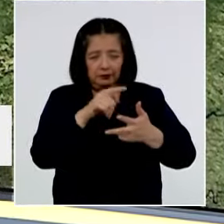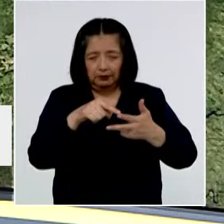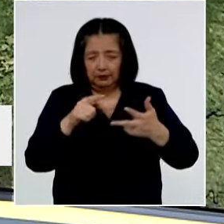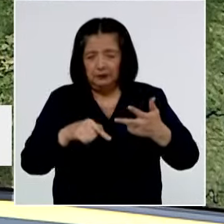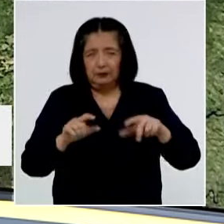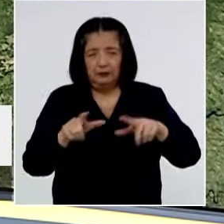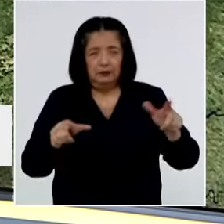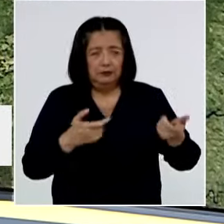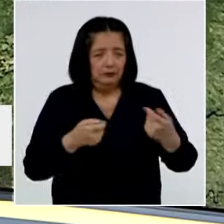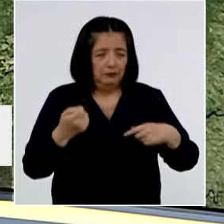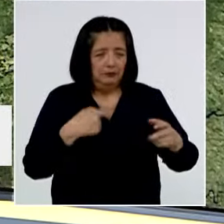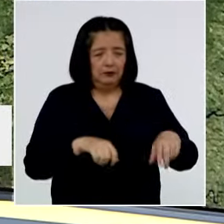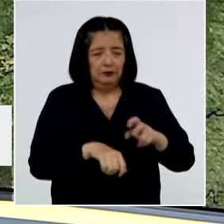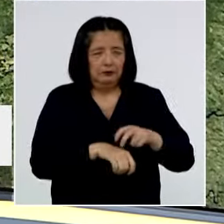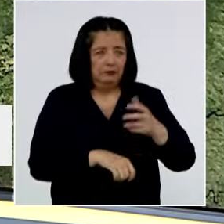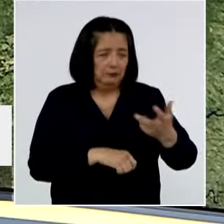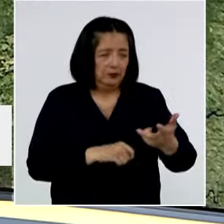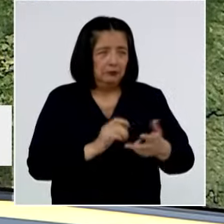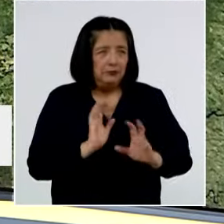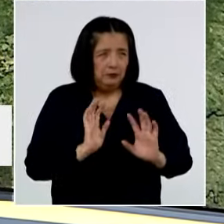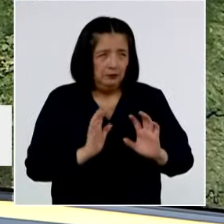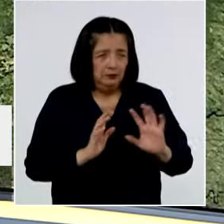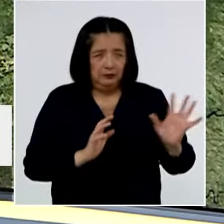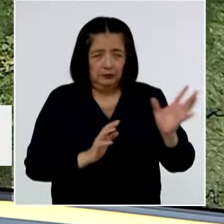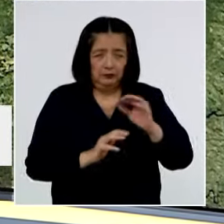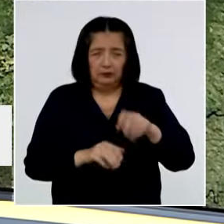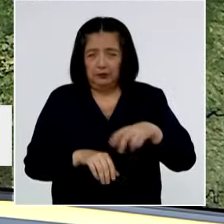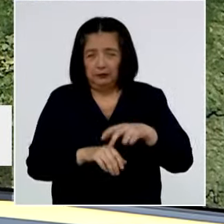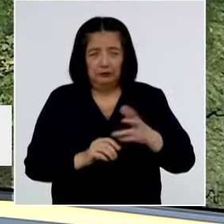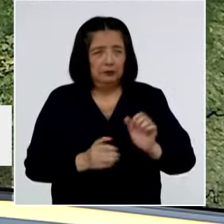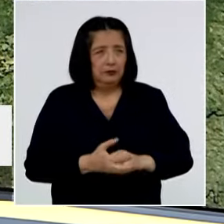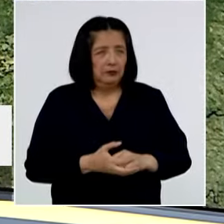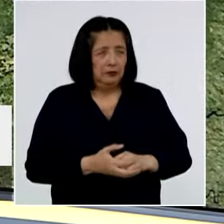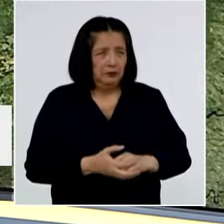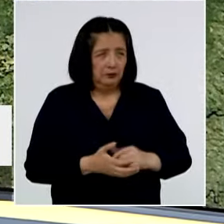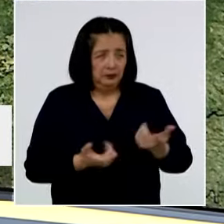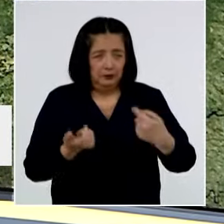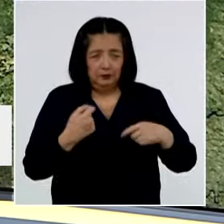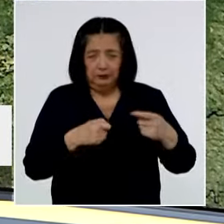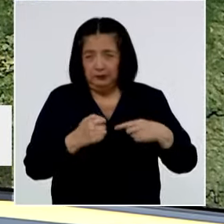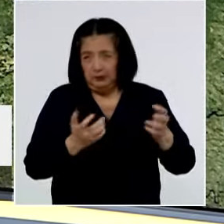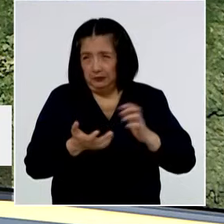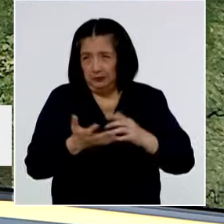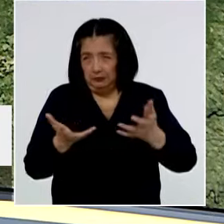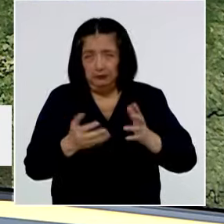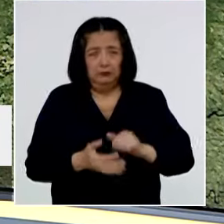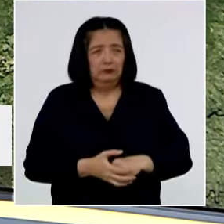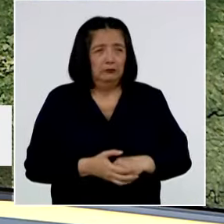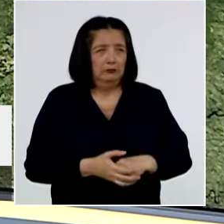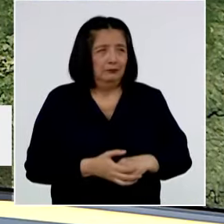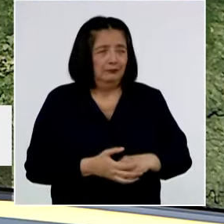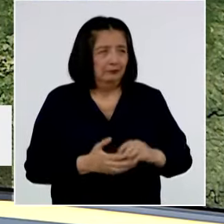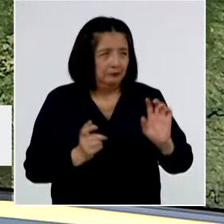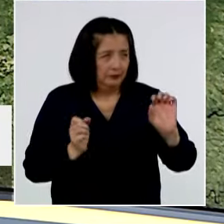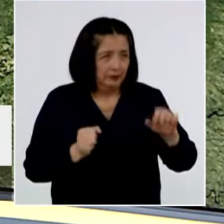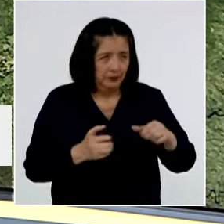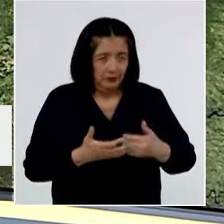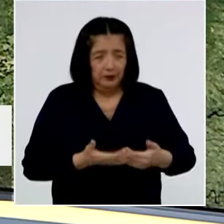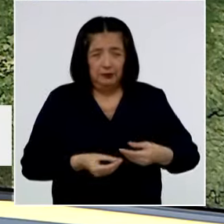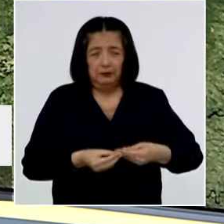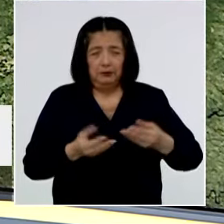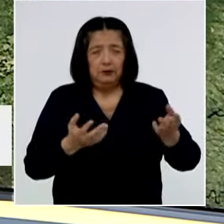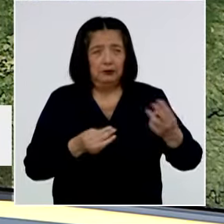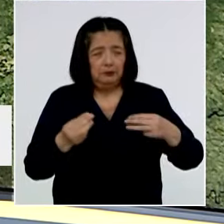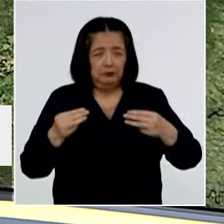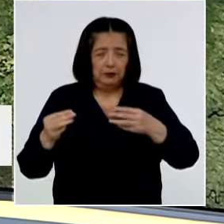donde se comercializa papa, ¿no? Ahí está concentrada toda la papa, ¿no? Y es la que se vende más, evidentemente, y es la que llega finalmente a los mercados. Yo